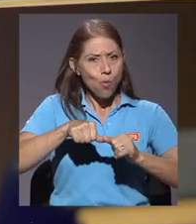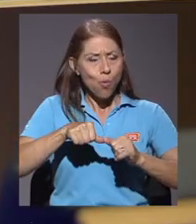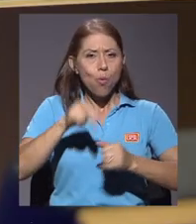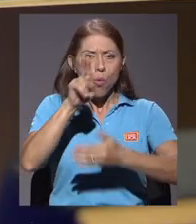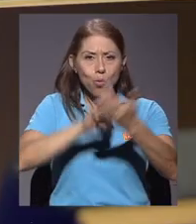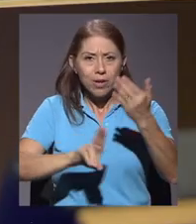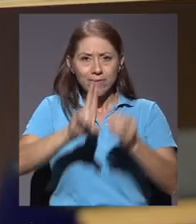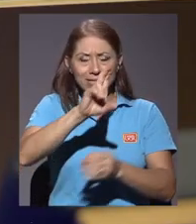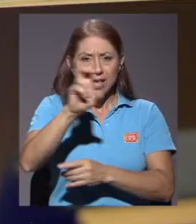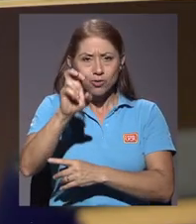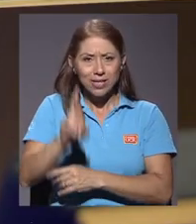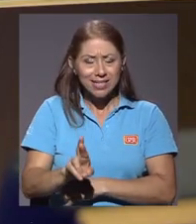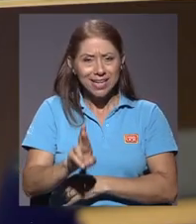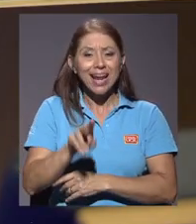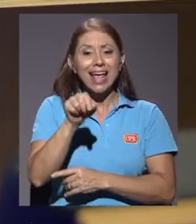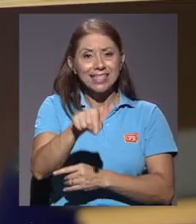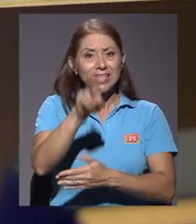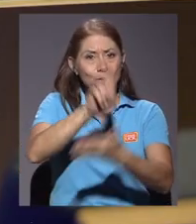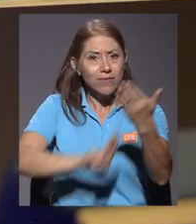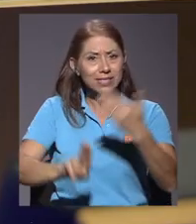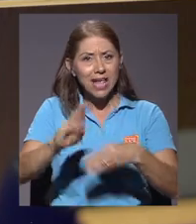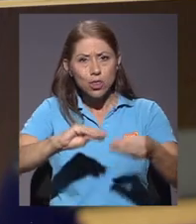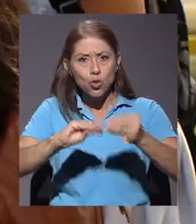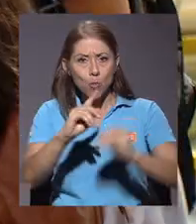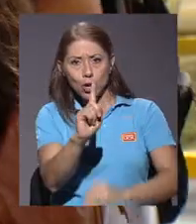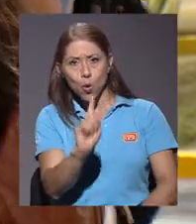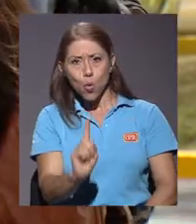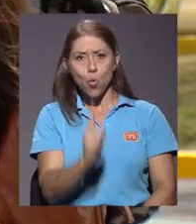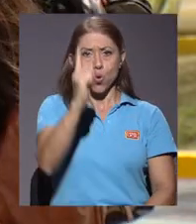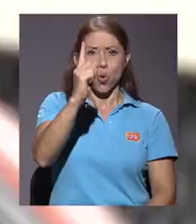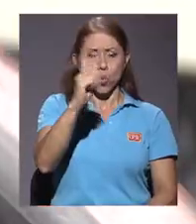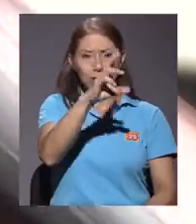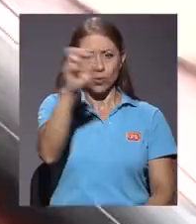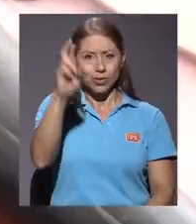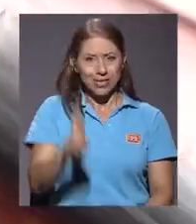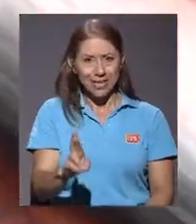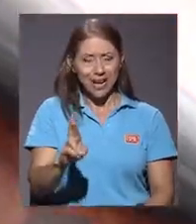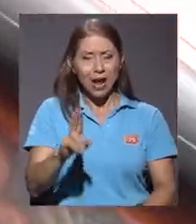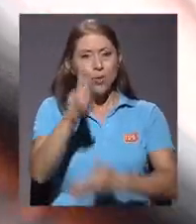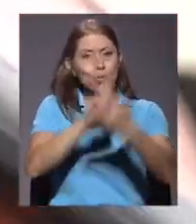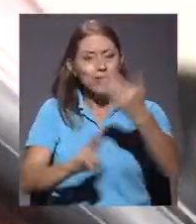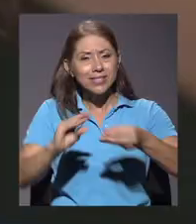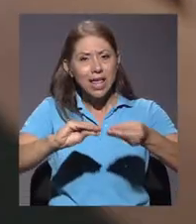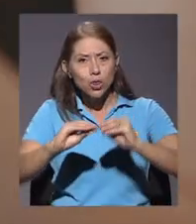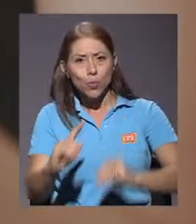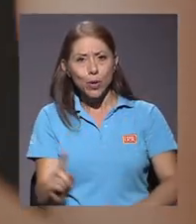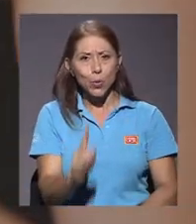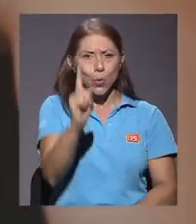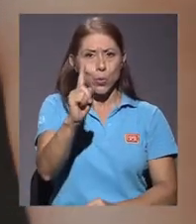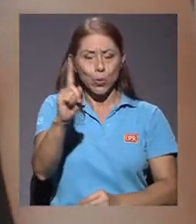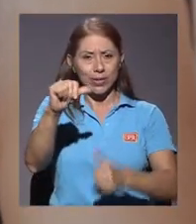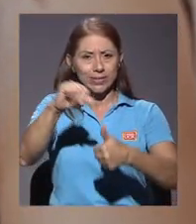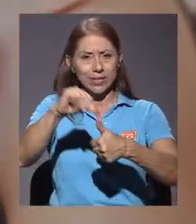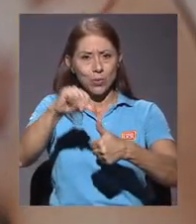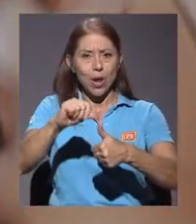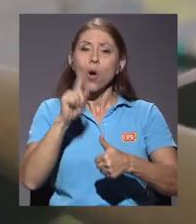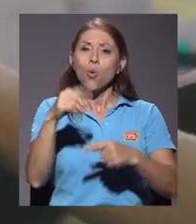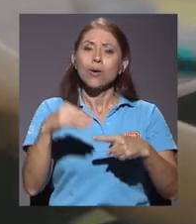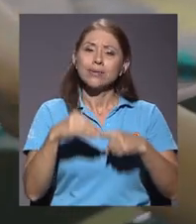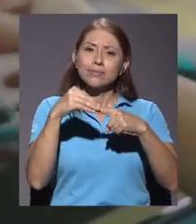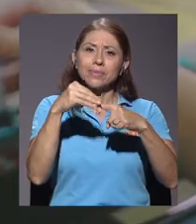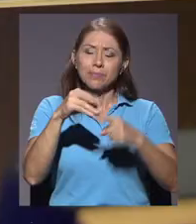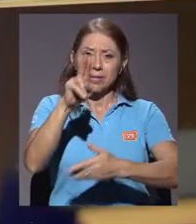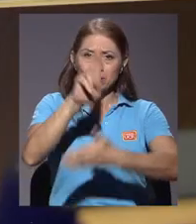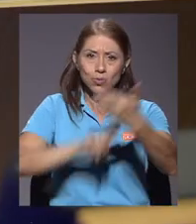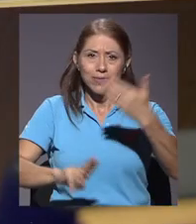Universidad de Costa Rica es la universidad número uno de Costa Rica, la universidad número uno de Centroamérica y una de las